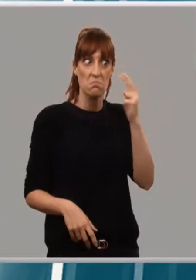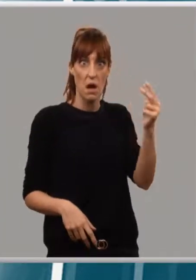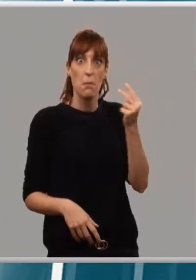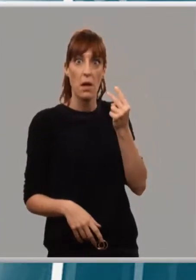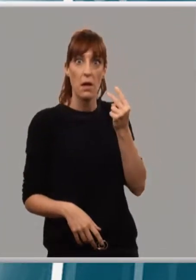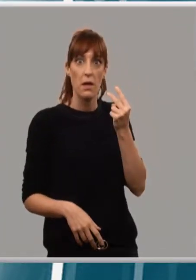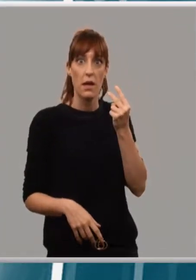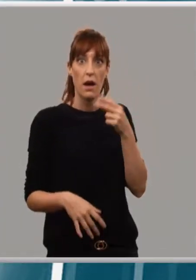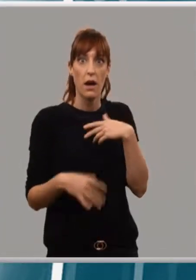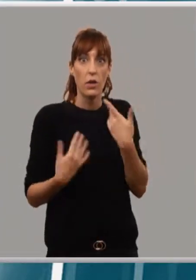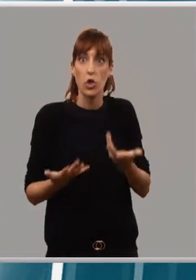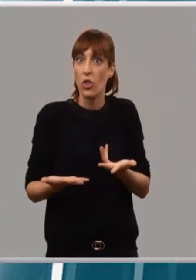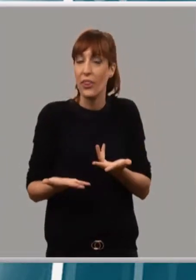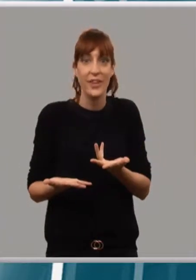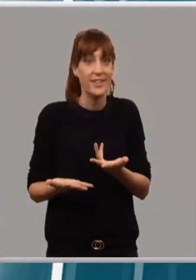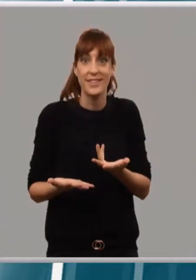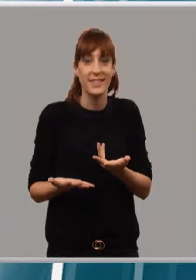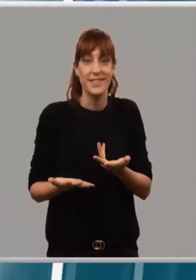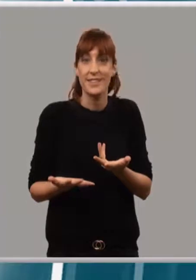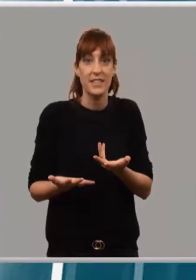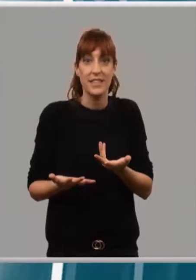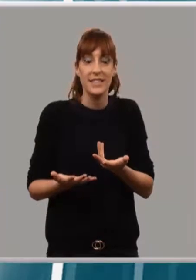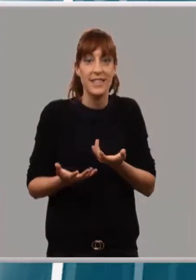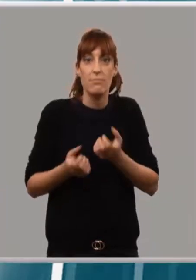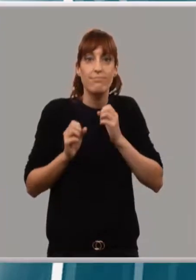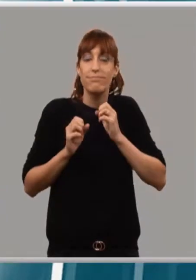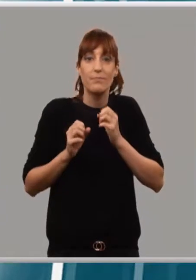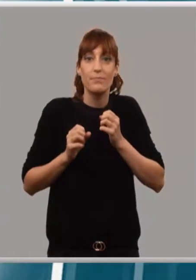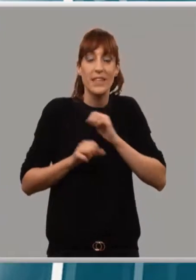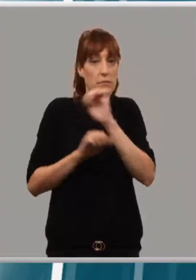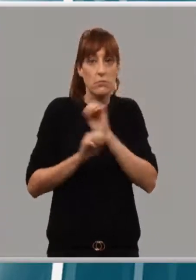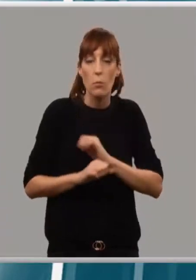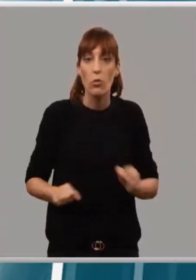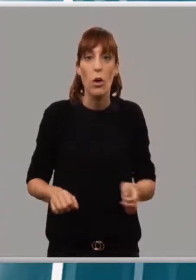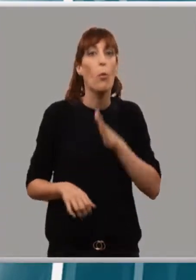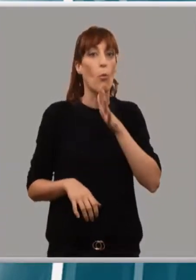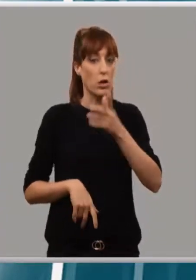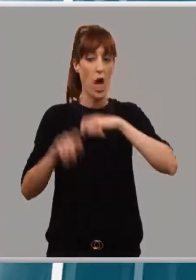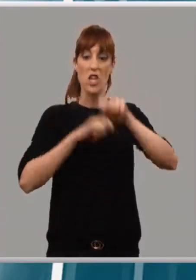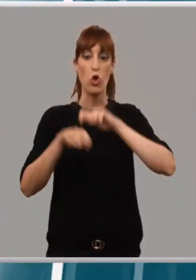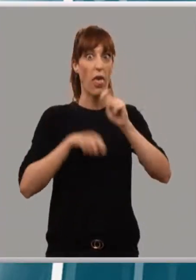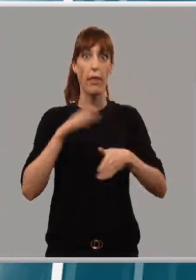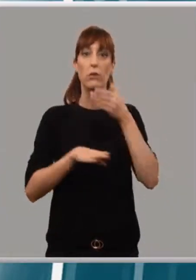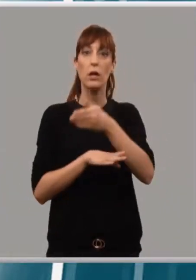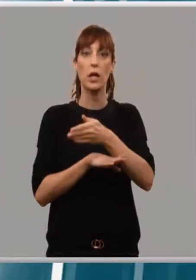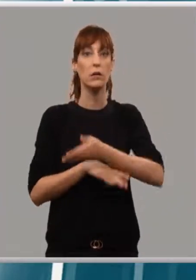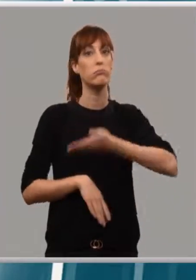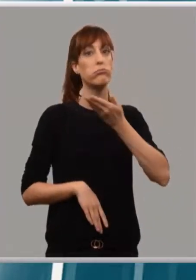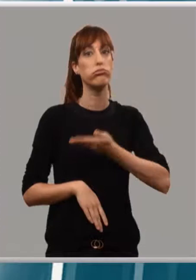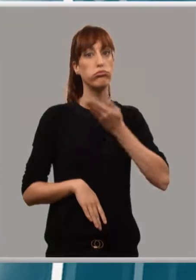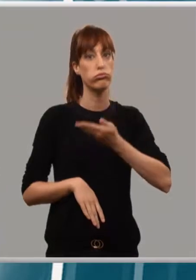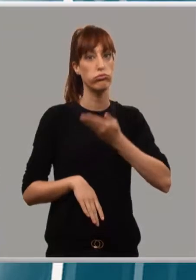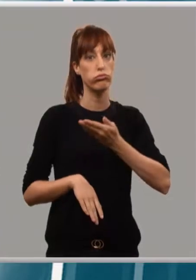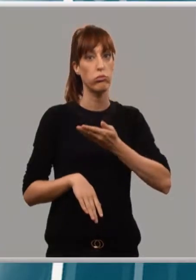Entonces es una rueda. Arja fue su salvavidas. El ir a la asociación, eso es fundamental. Para ellos